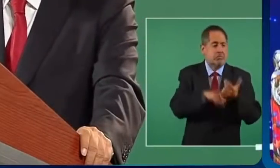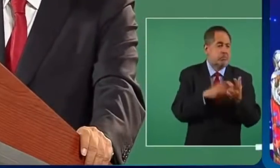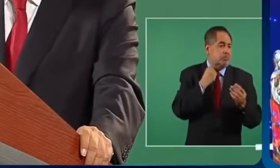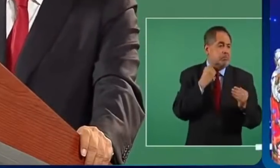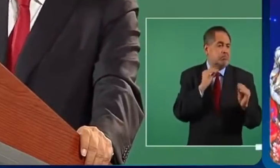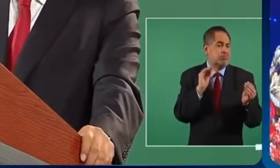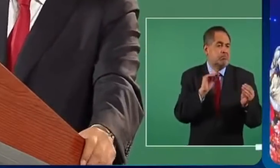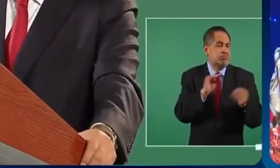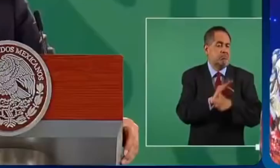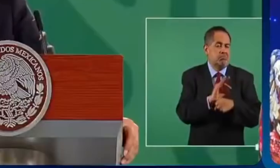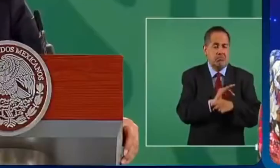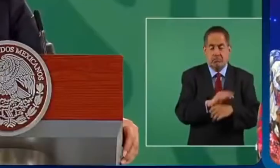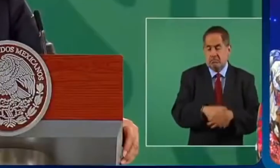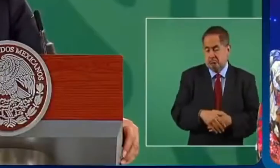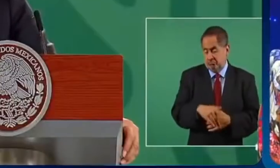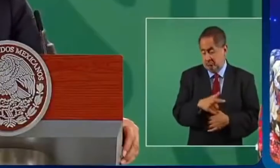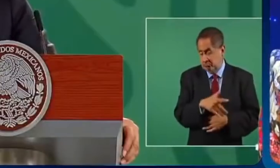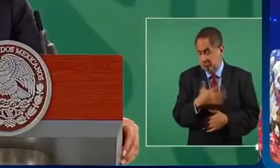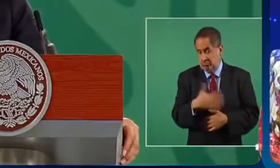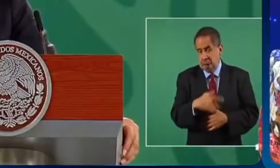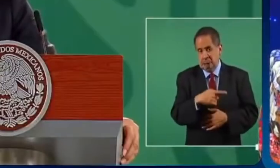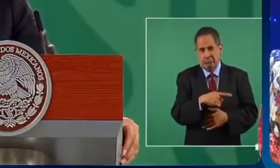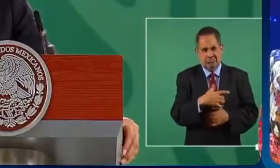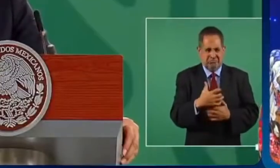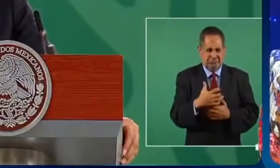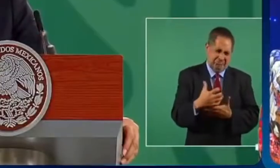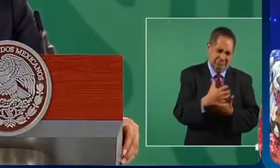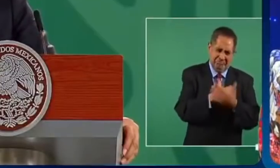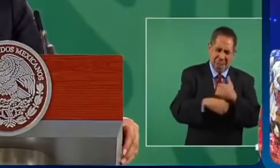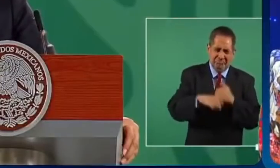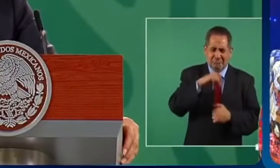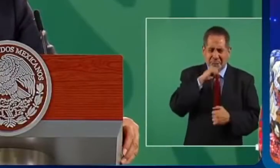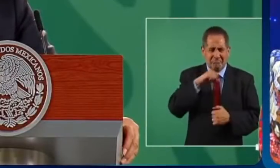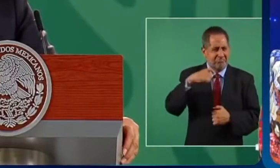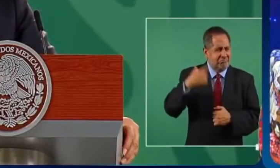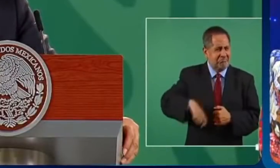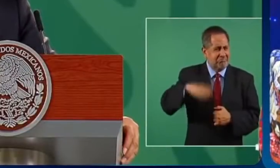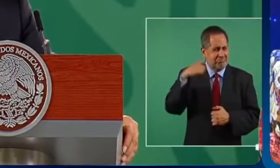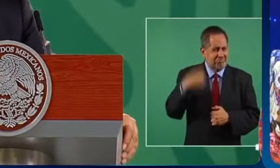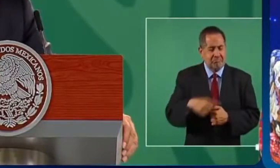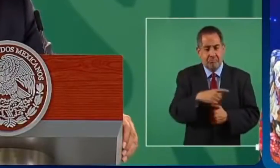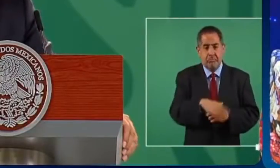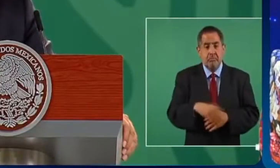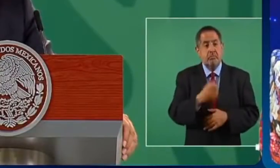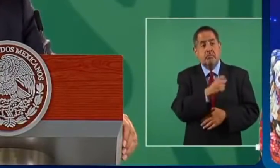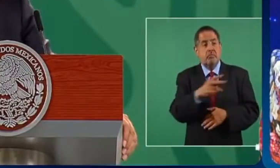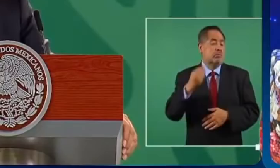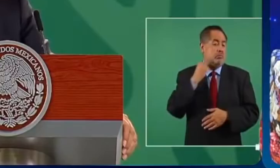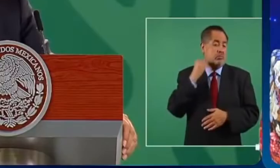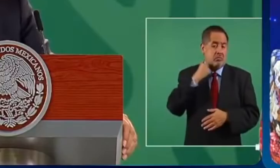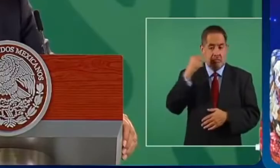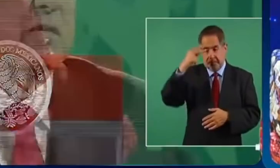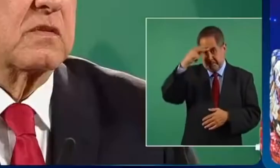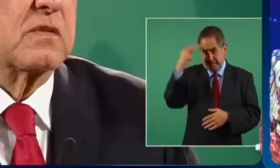y se hicieron inmensamente ricos hay abogados en México